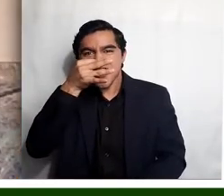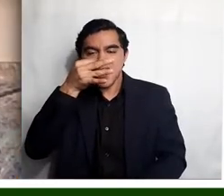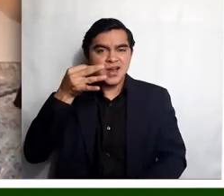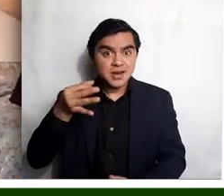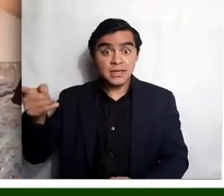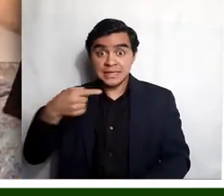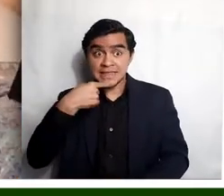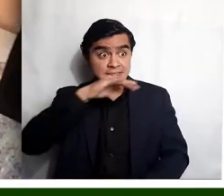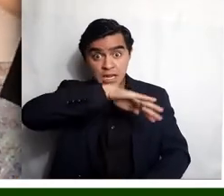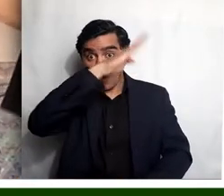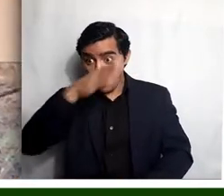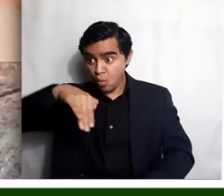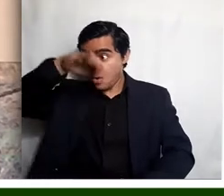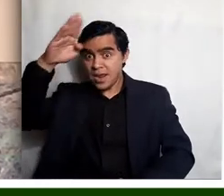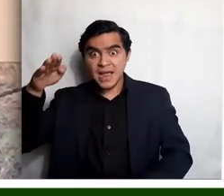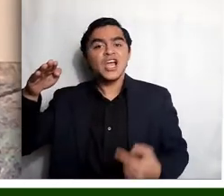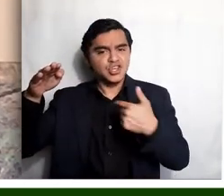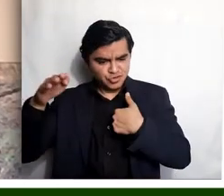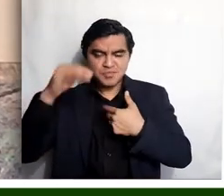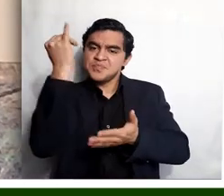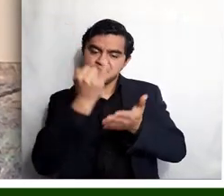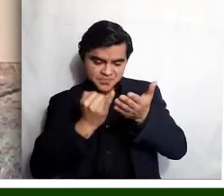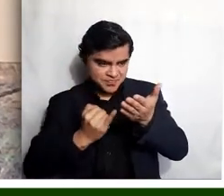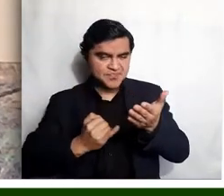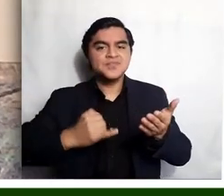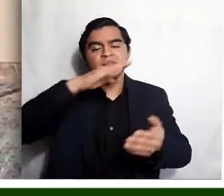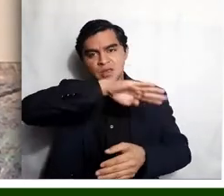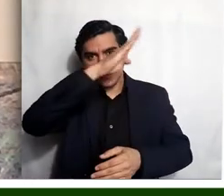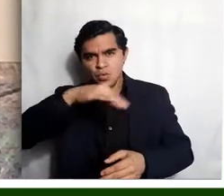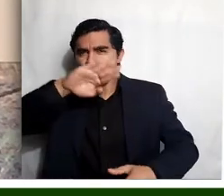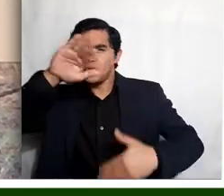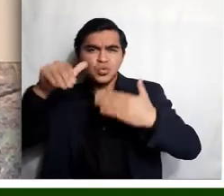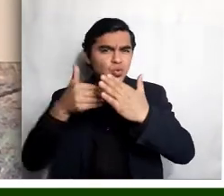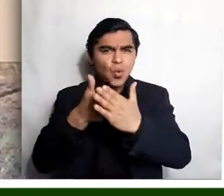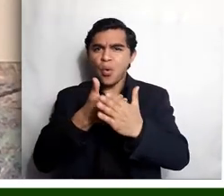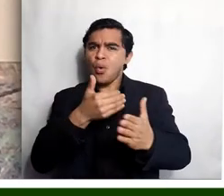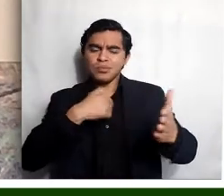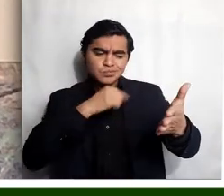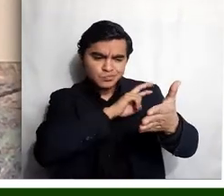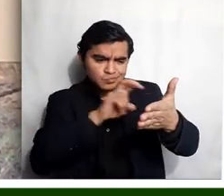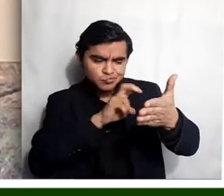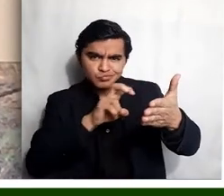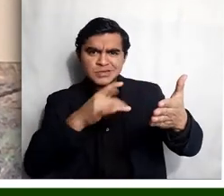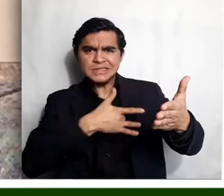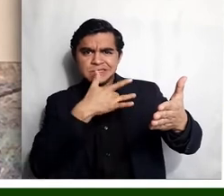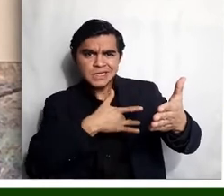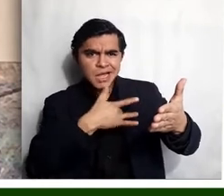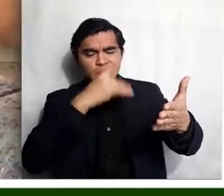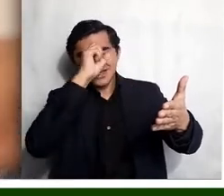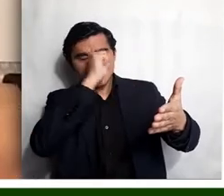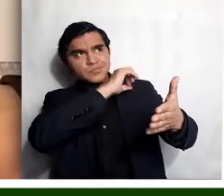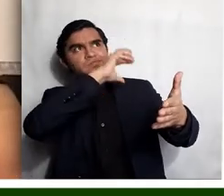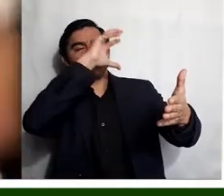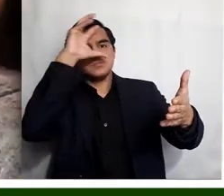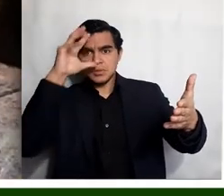colina, entonces yo dibujo una colina. Y todos aquellos sentimientos o sensaciones que el poema me deje, yo